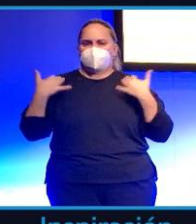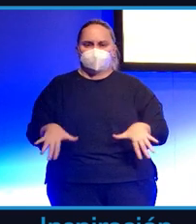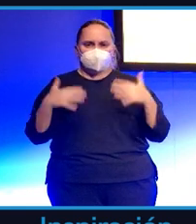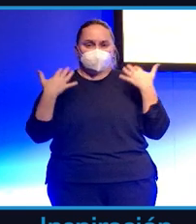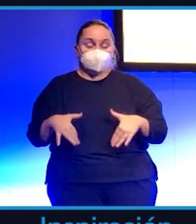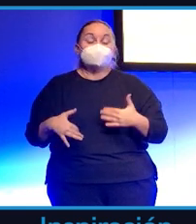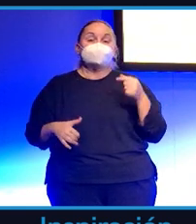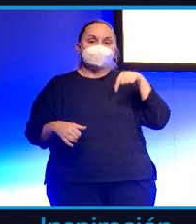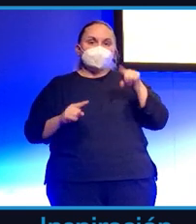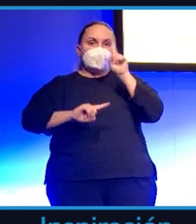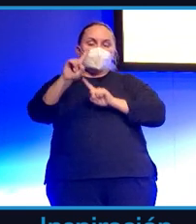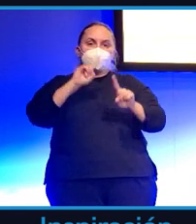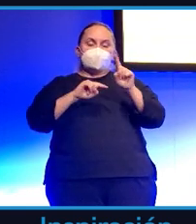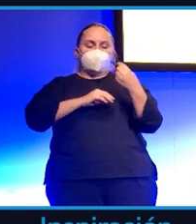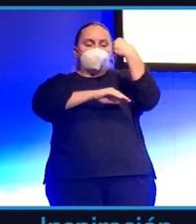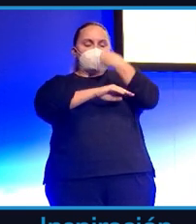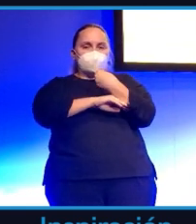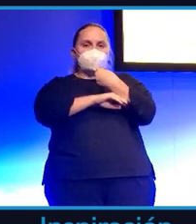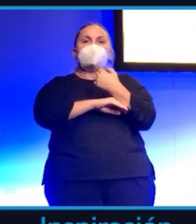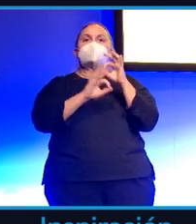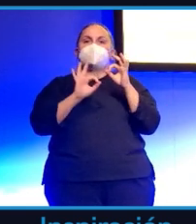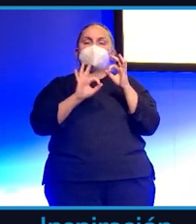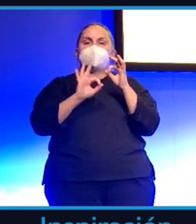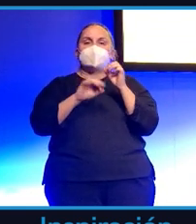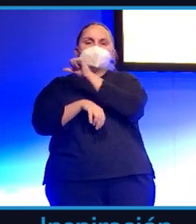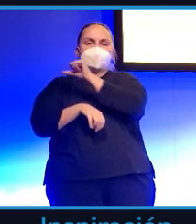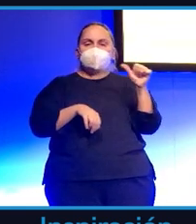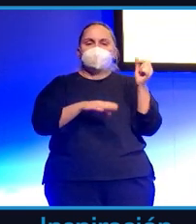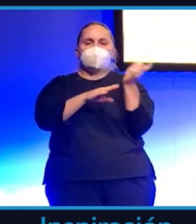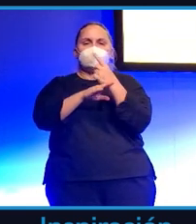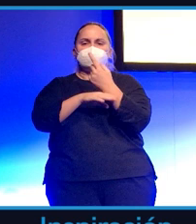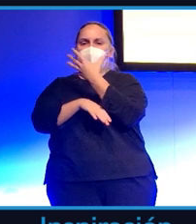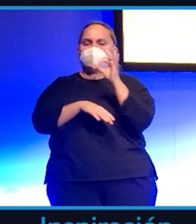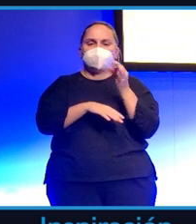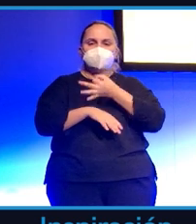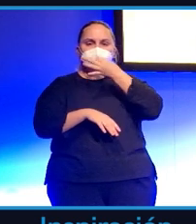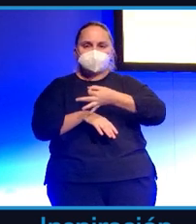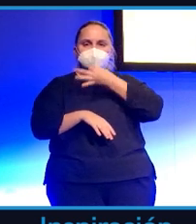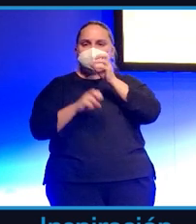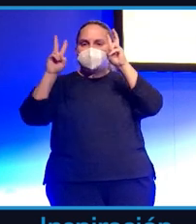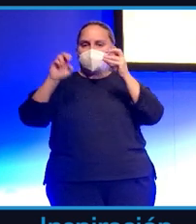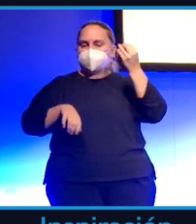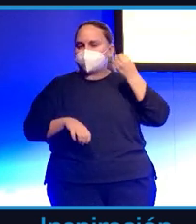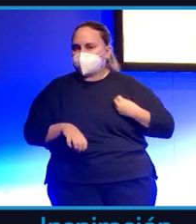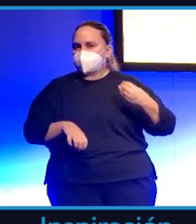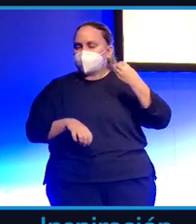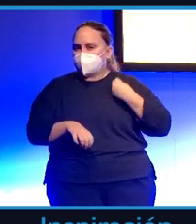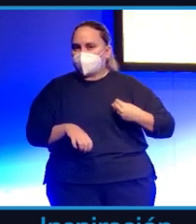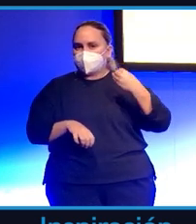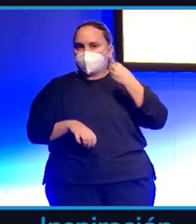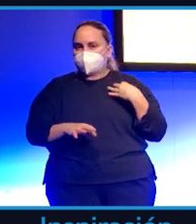te ves o te impones la obligación de hablar 50 horas a la semana de lo mismo. Entonces, es muy